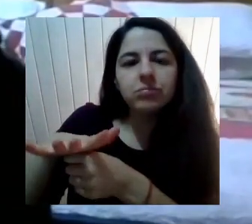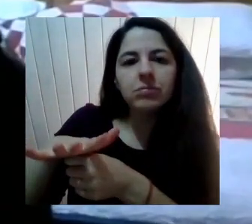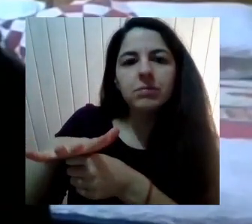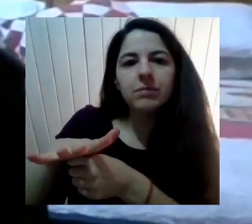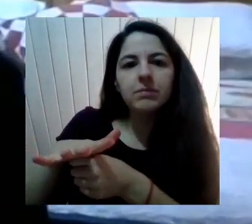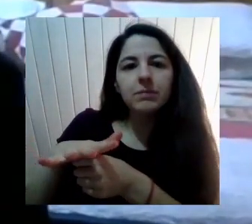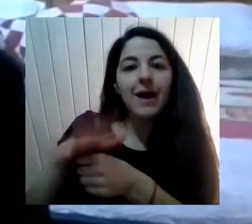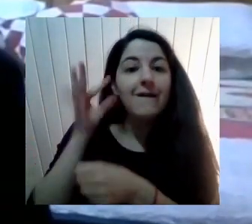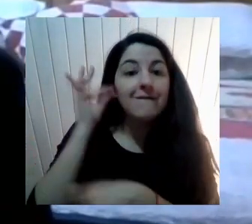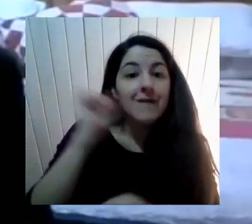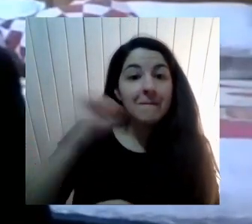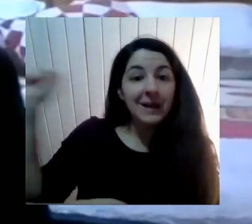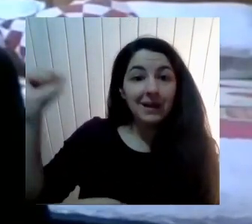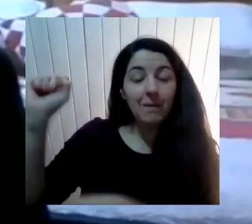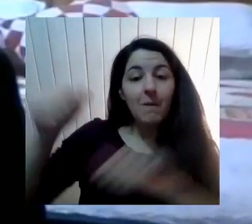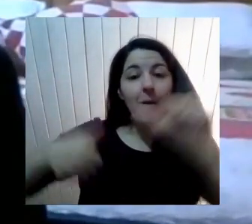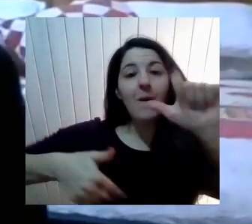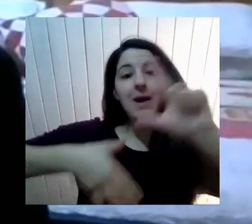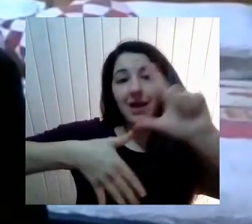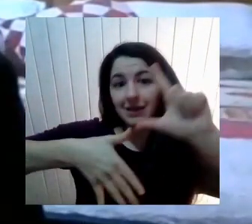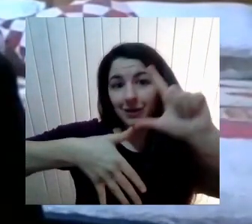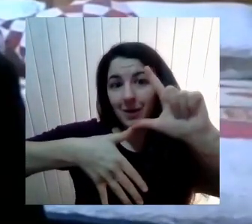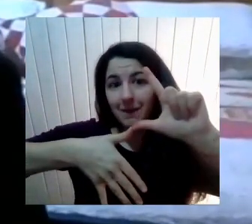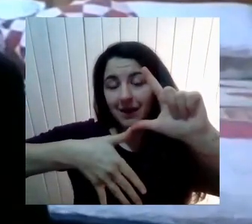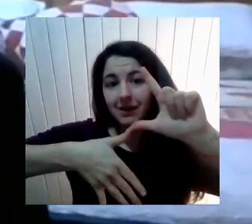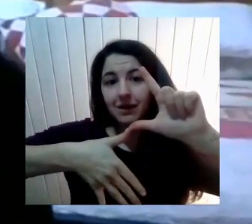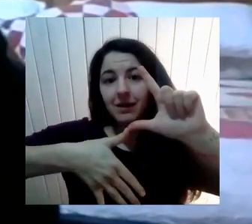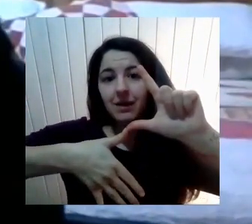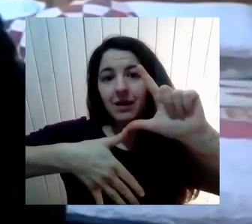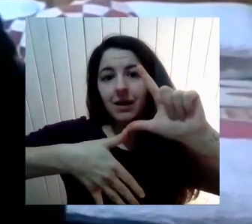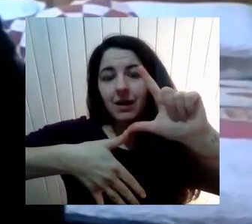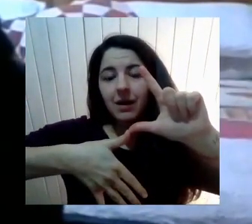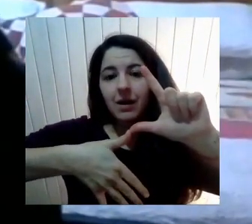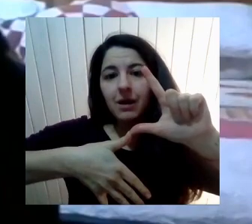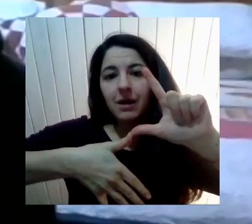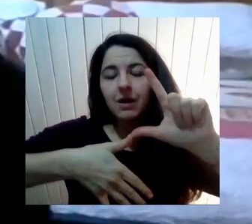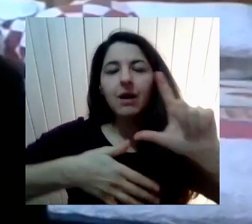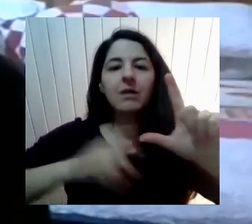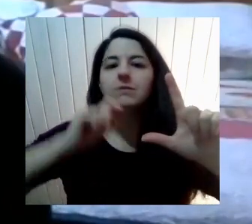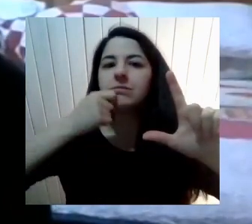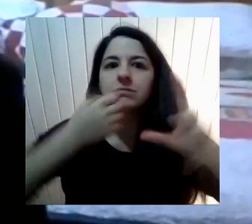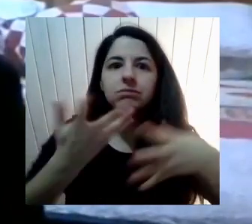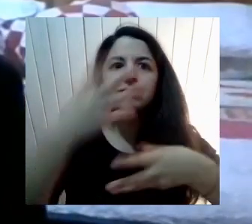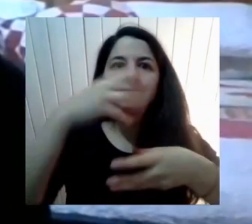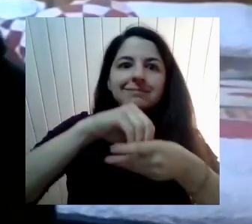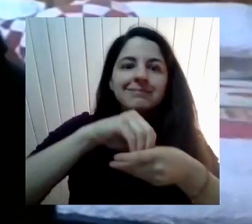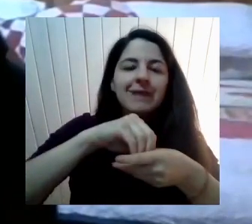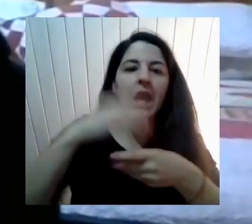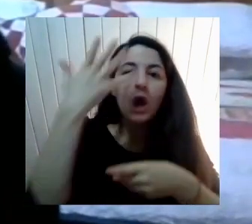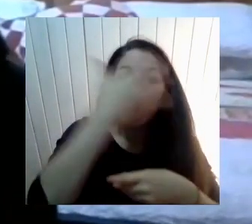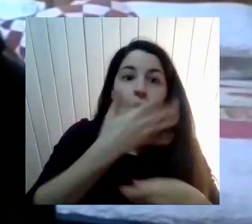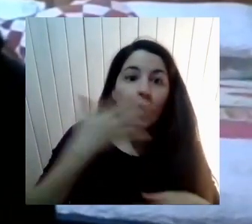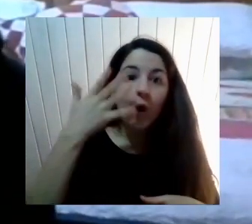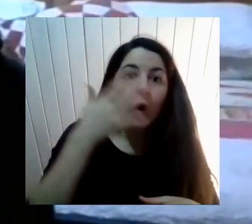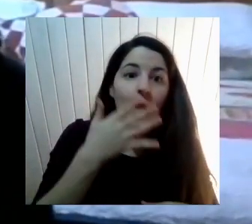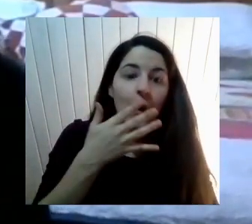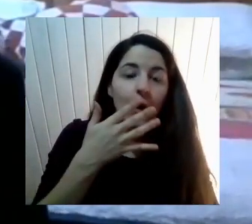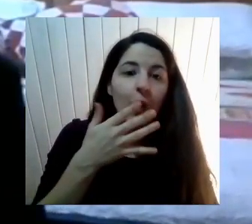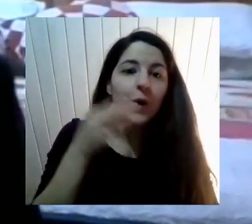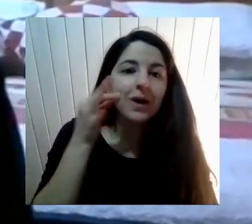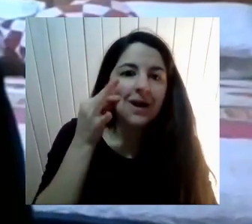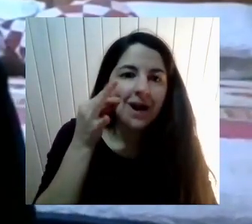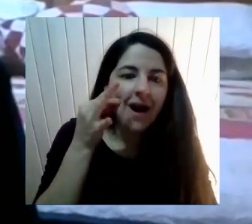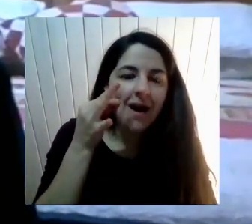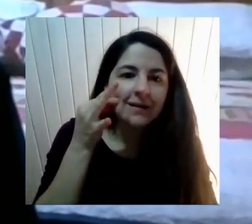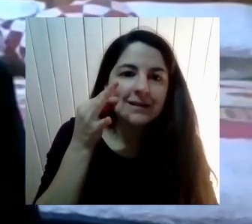Latinoamericano Feminismo De colonial Que se le suma Ser trans Se le suma El color La etnia La raza ¿Verdad? Y